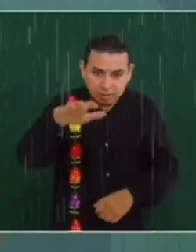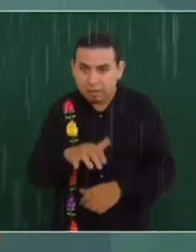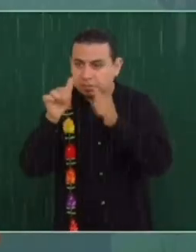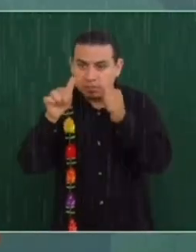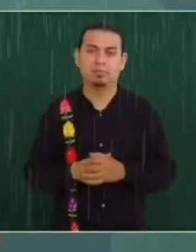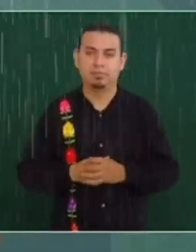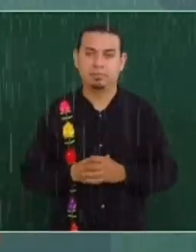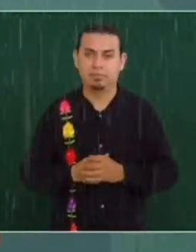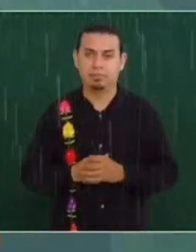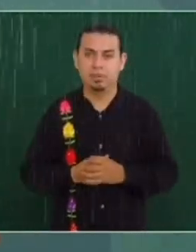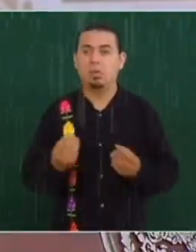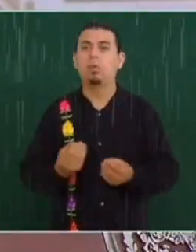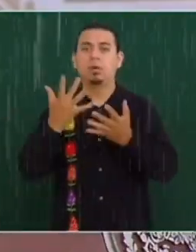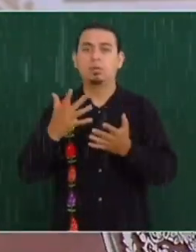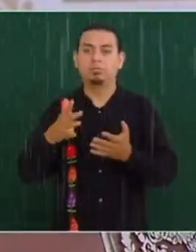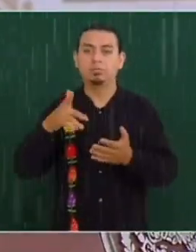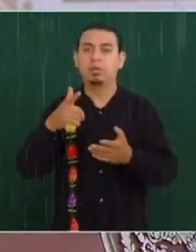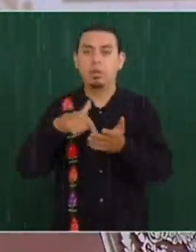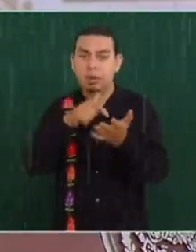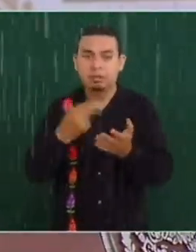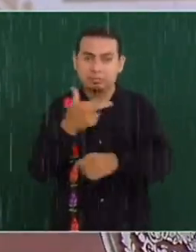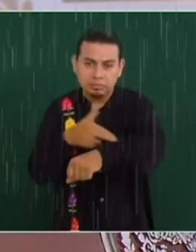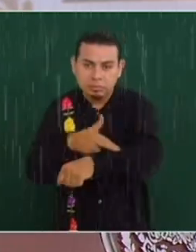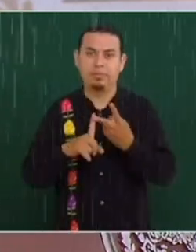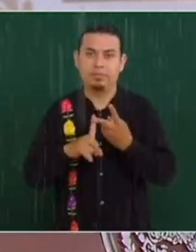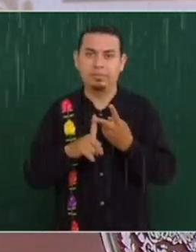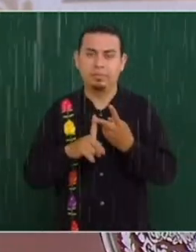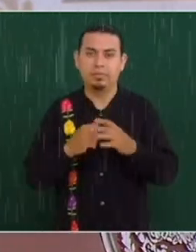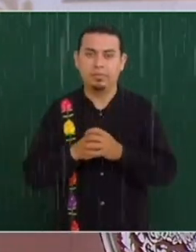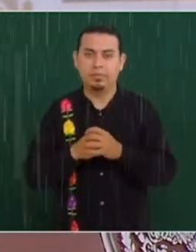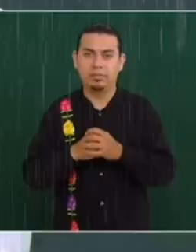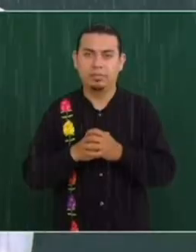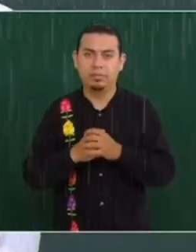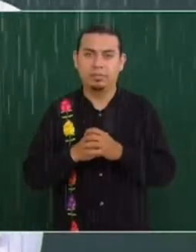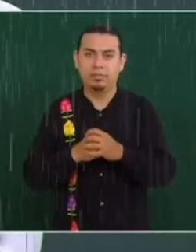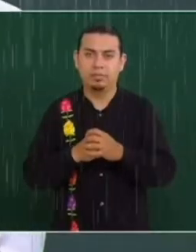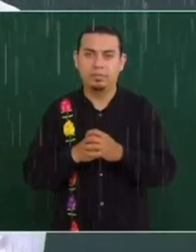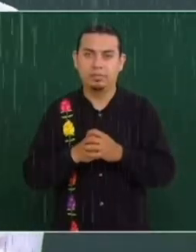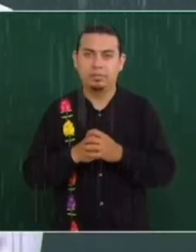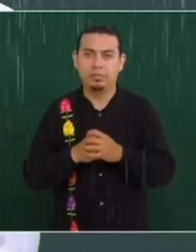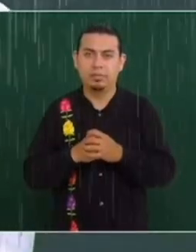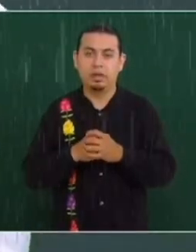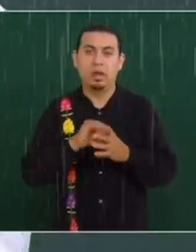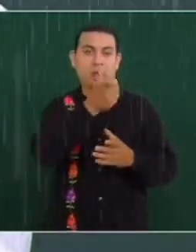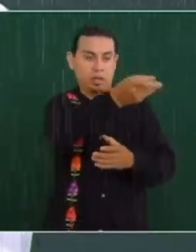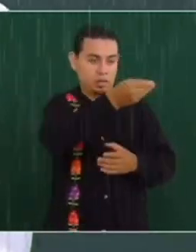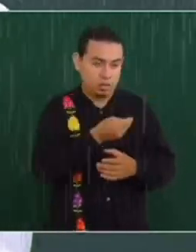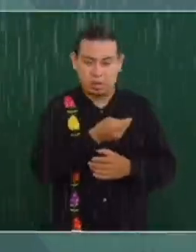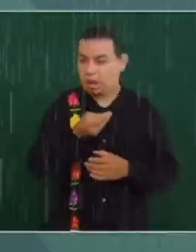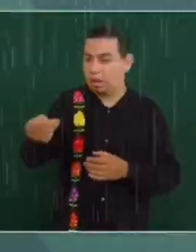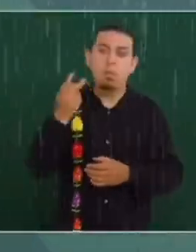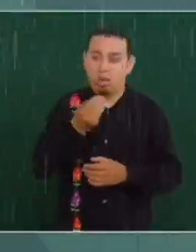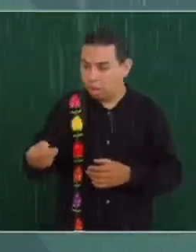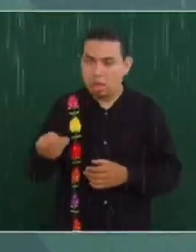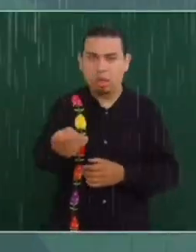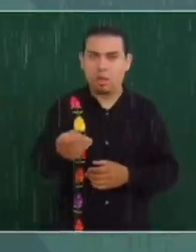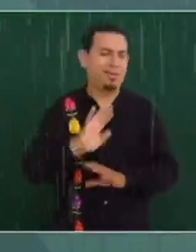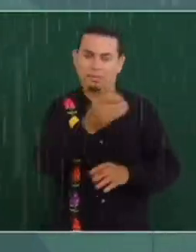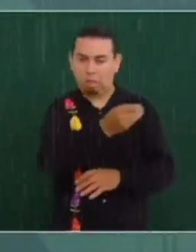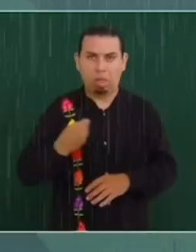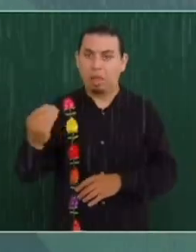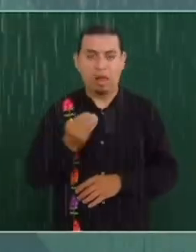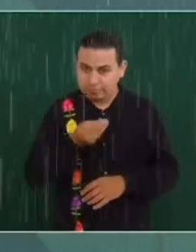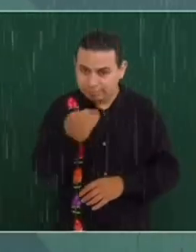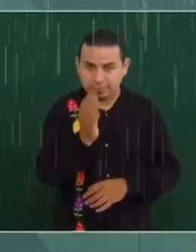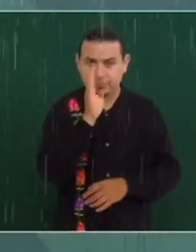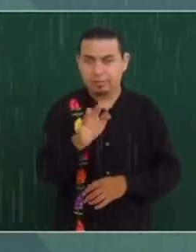pueblo, cuántos son los caminos que hay arreglar, los sistemas de agua, y no hay ninguna limitación presupuestaria que se va a atender a toda